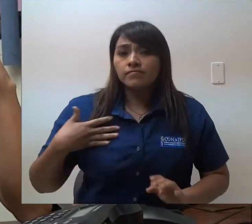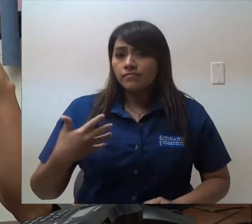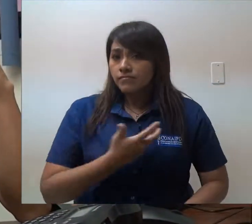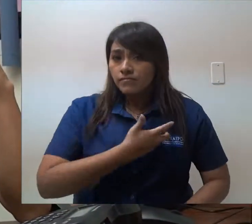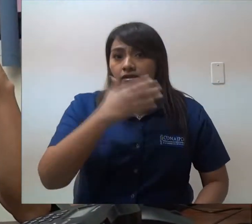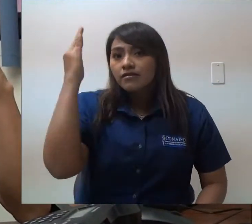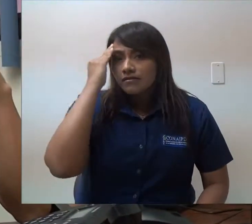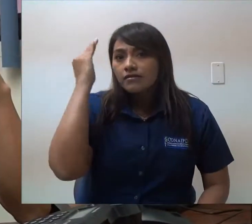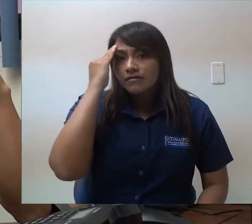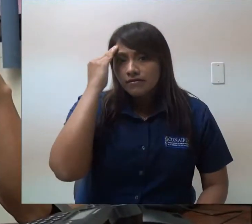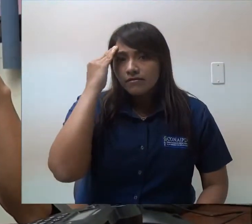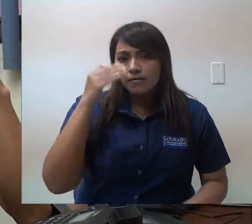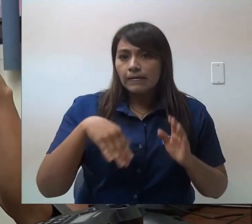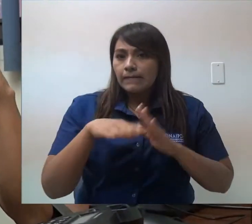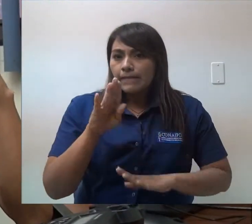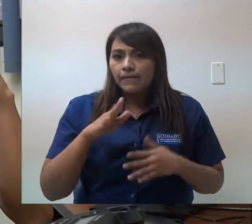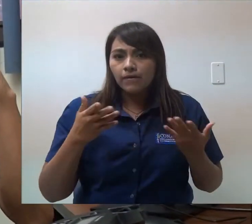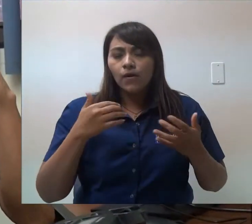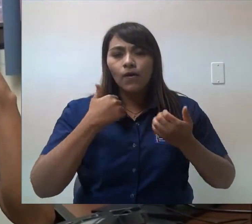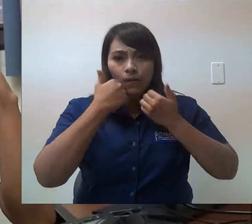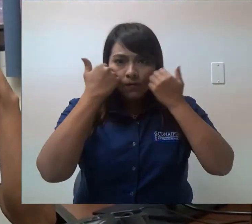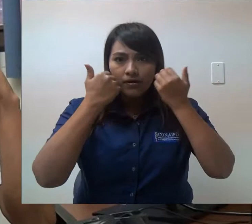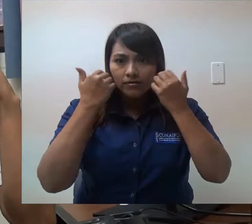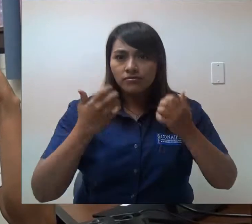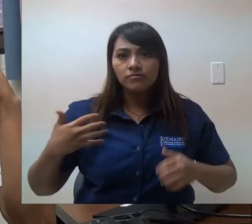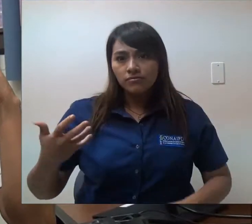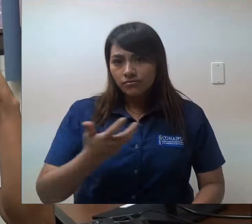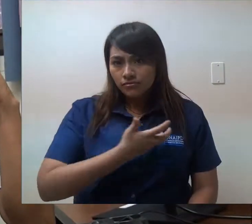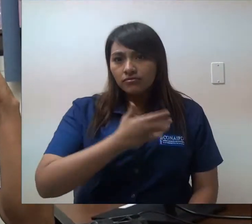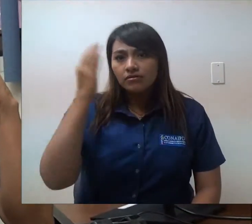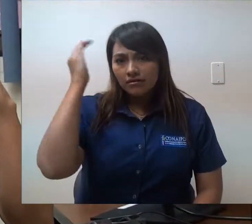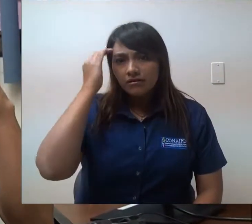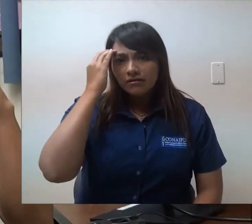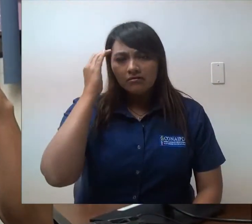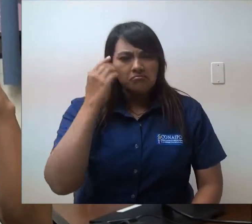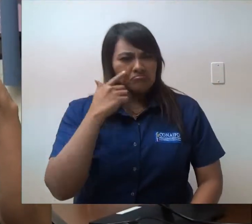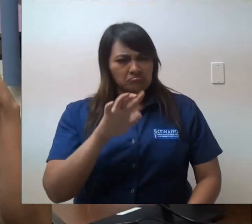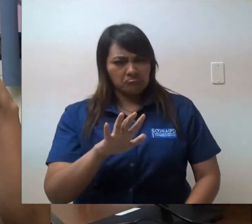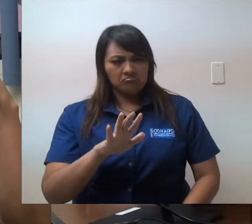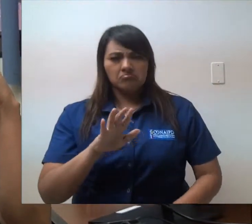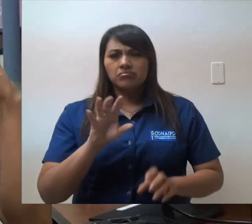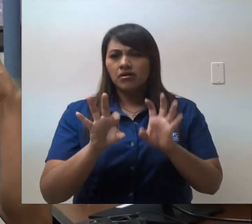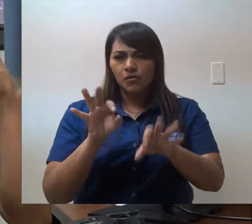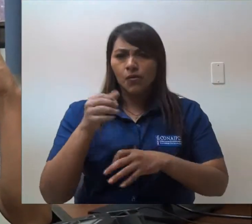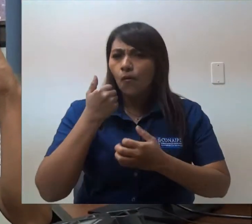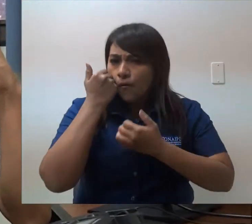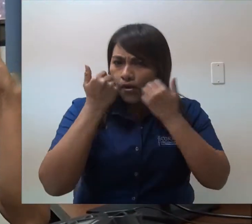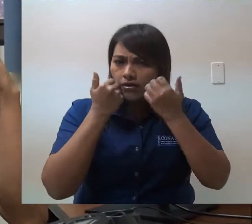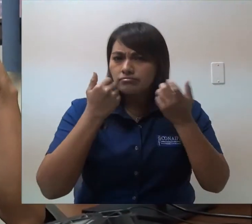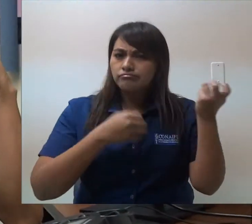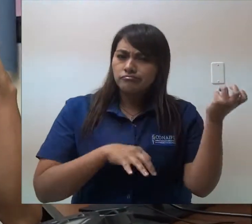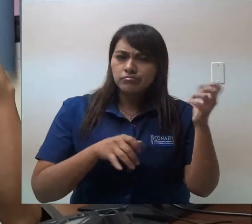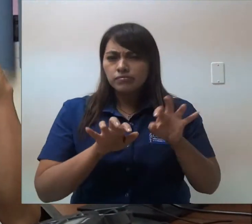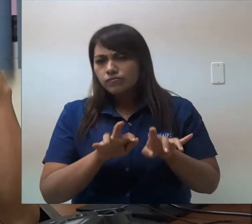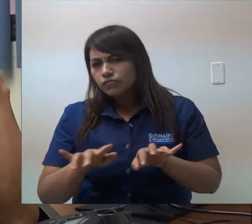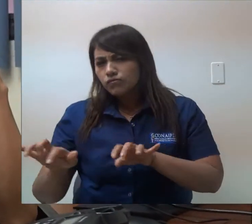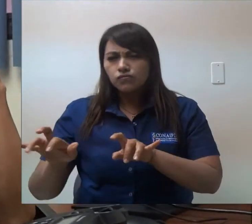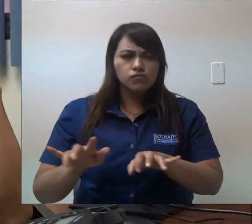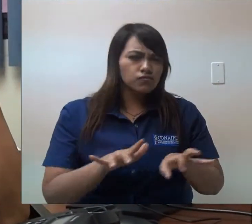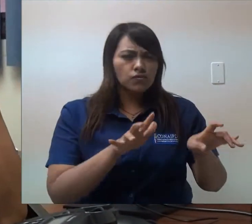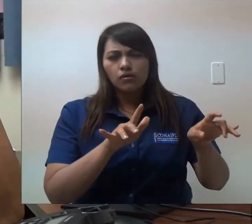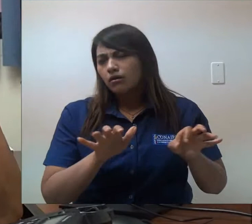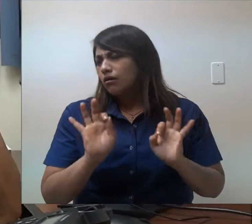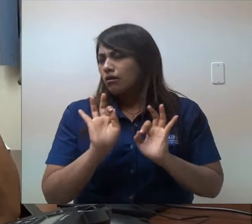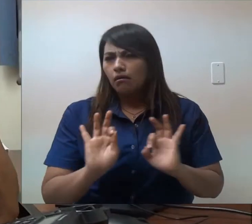hacia la vida conocemos, personalmente conocemos a jóvenes que son músicos